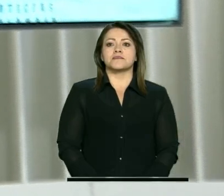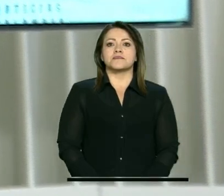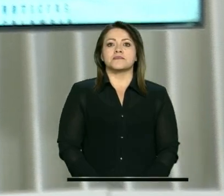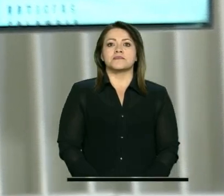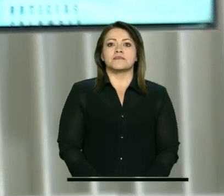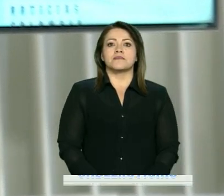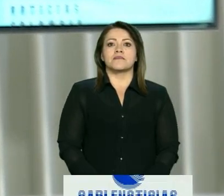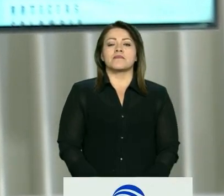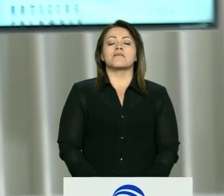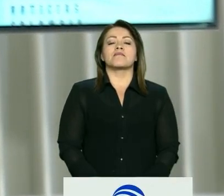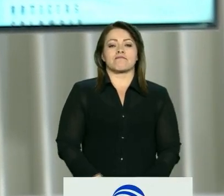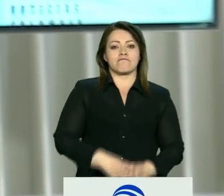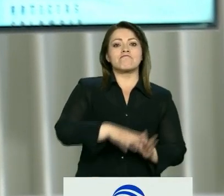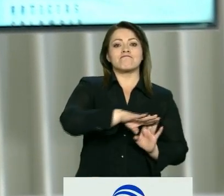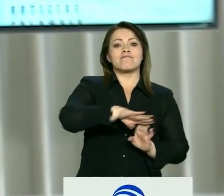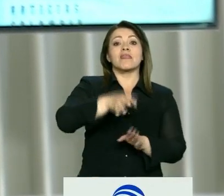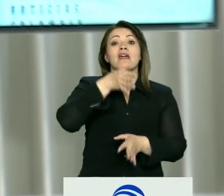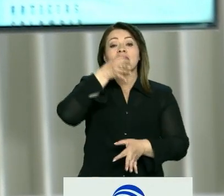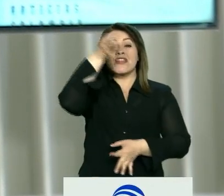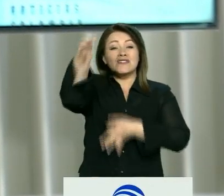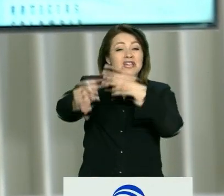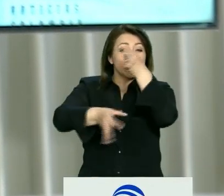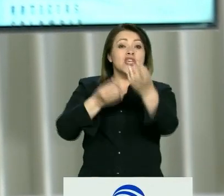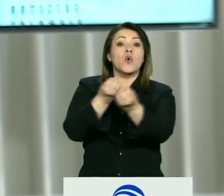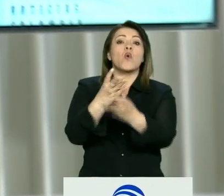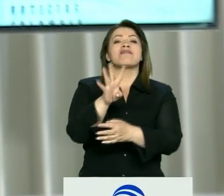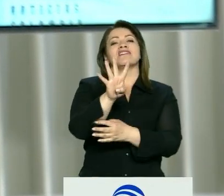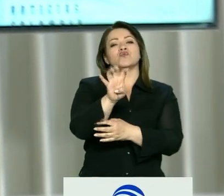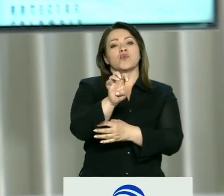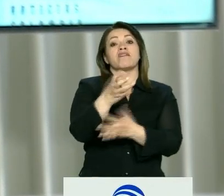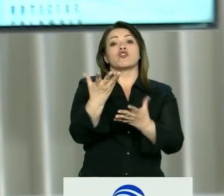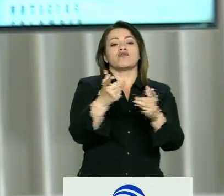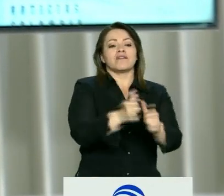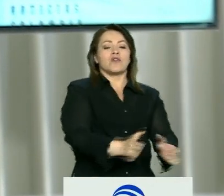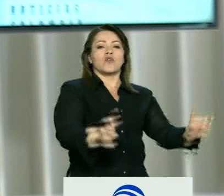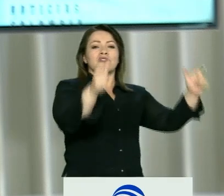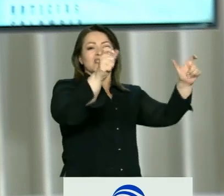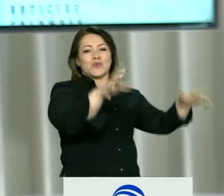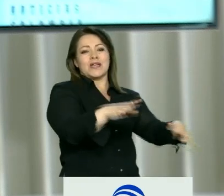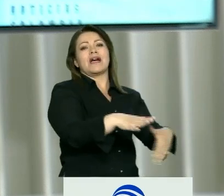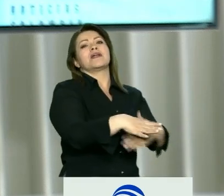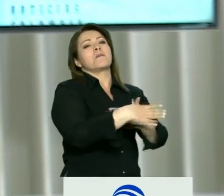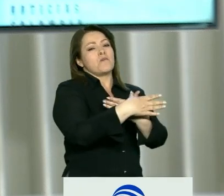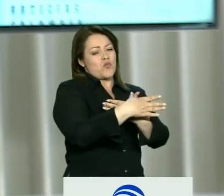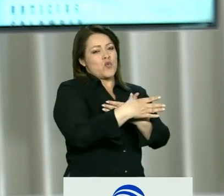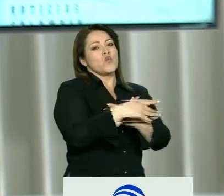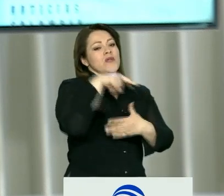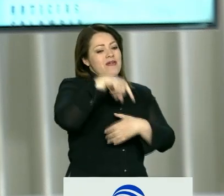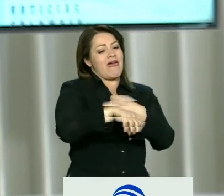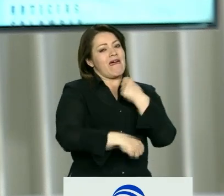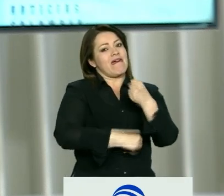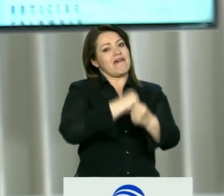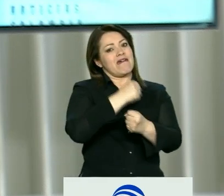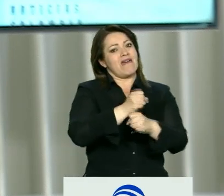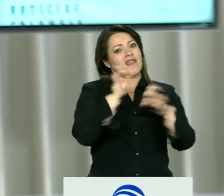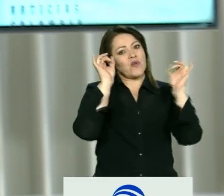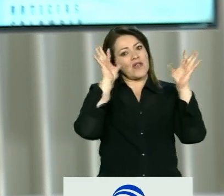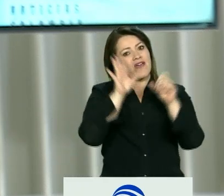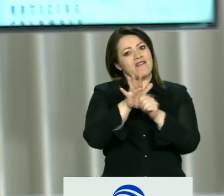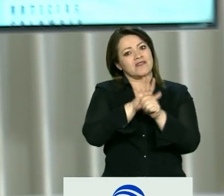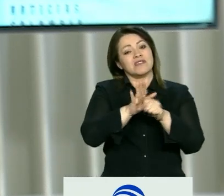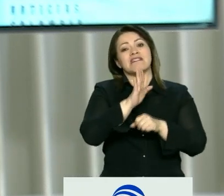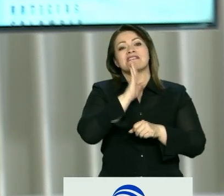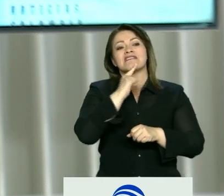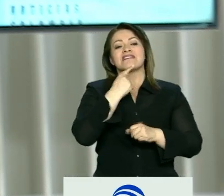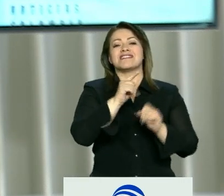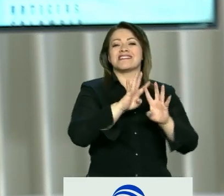Nueve denuncias por presunto acoso sexual en el Congreso de la República se han reportado en el corrido de este año. Así lo confirmó la senadora